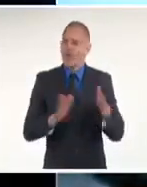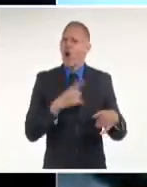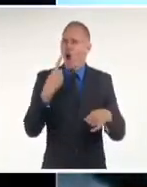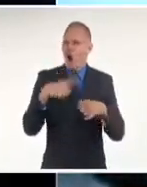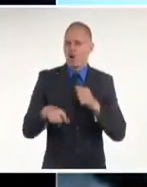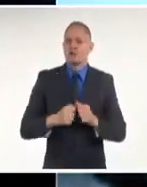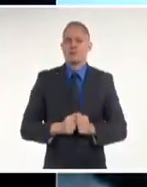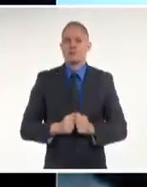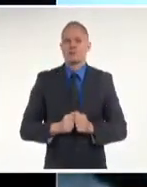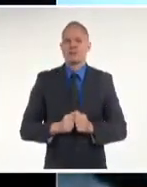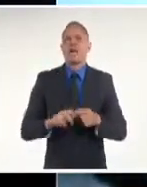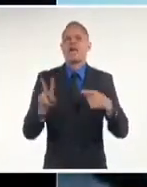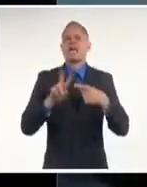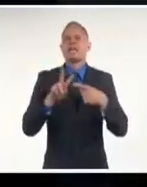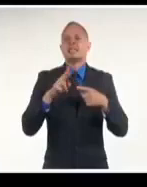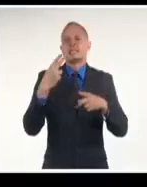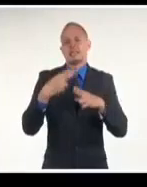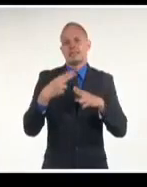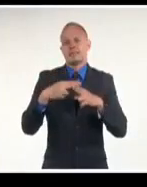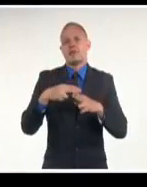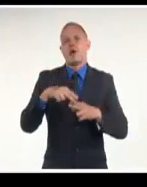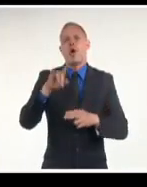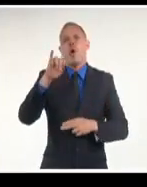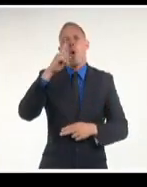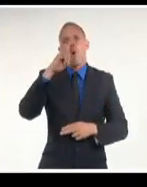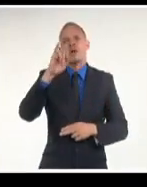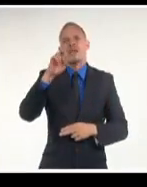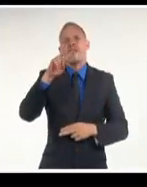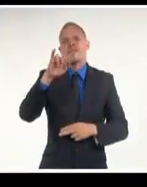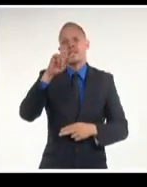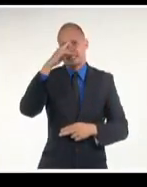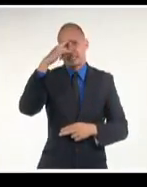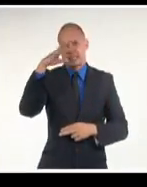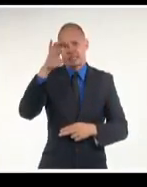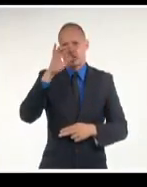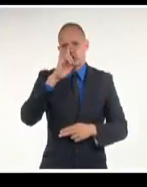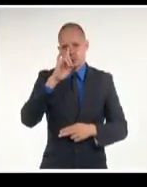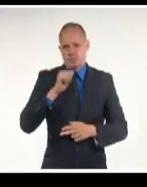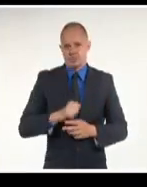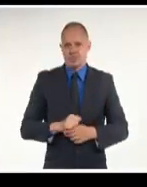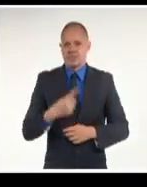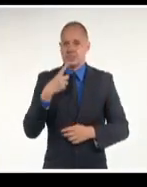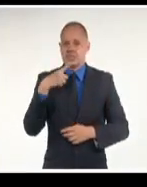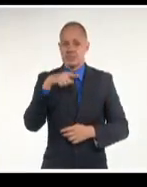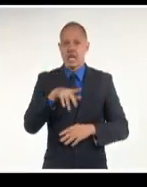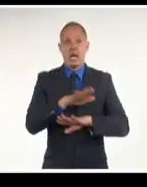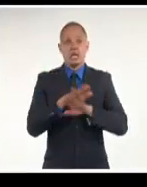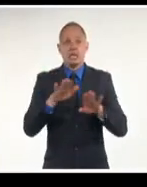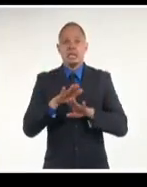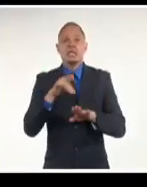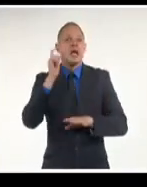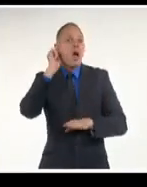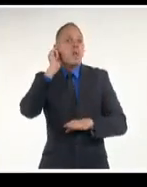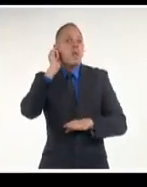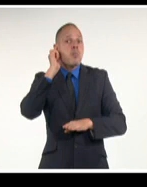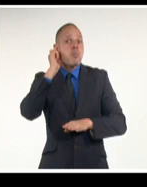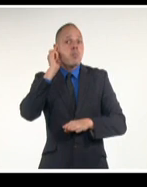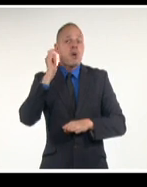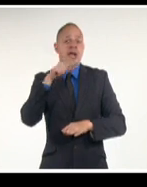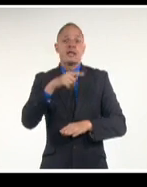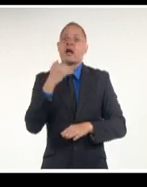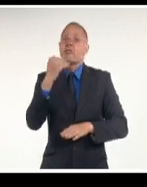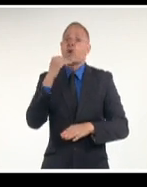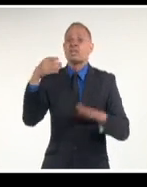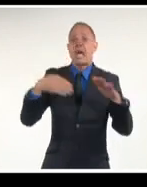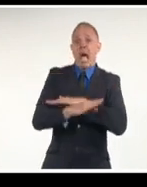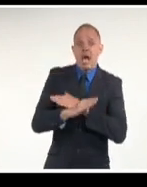el nuevo Herald, vamos a ver primero Univisión, aquí está. Mis hijos, mis niños, madre grita cuando policía cubana allana su casa y dispara. Un